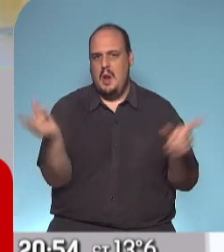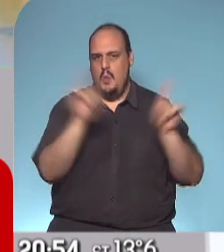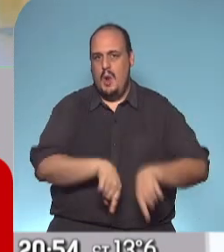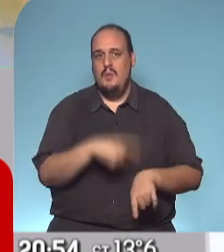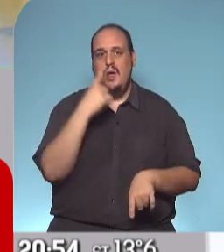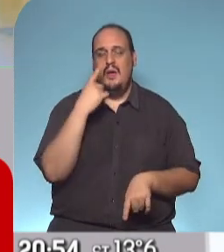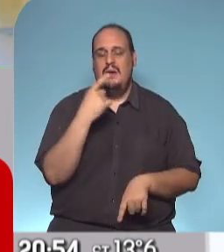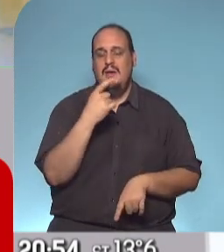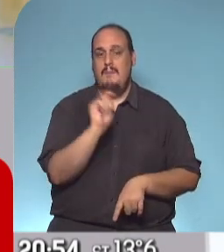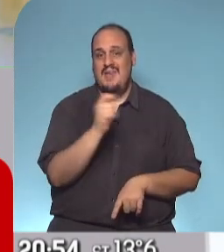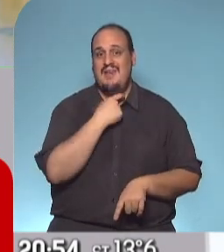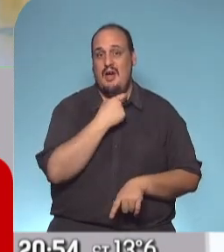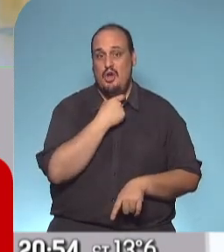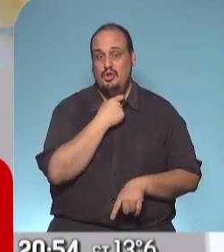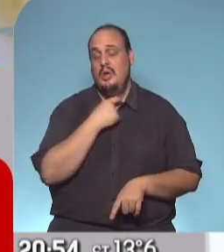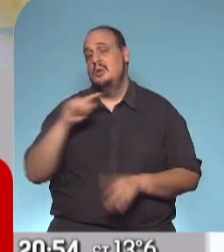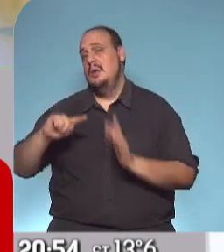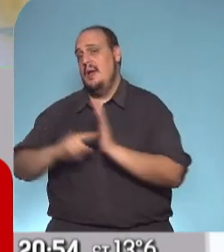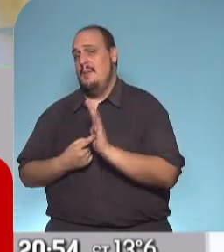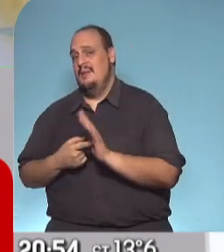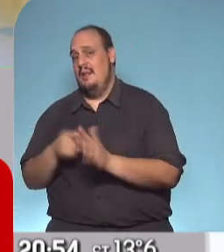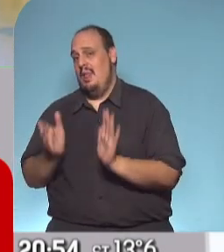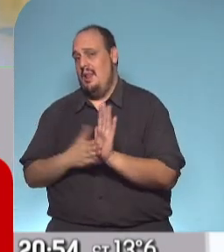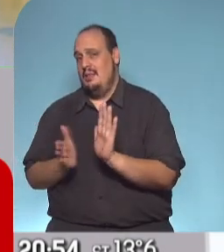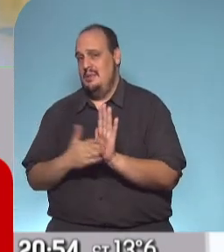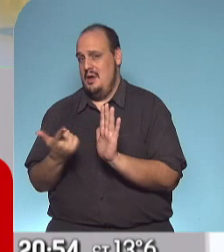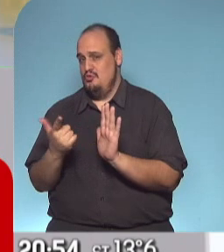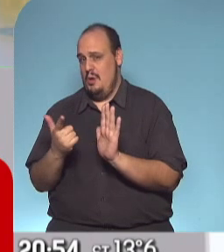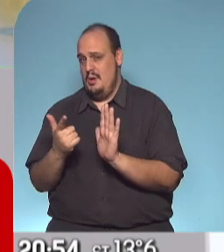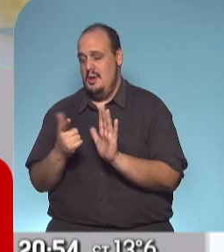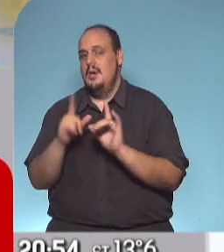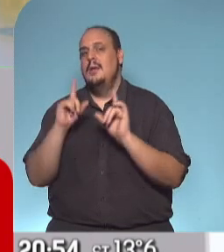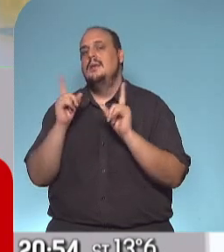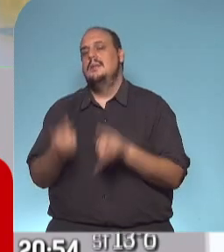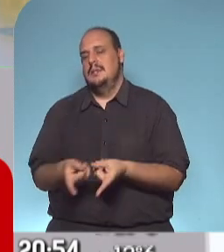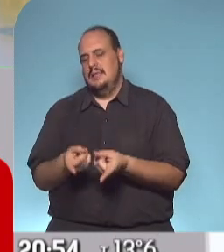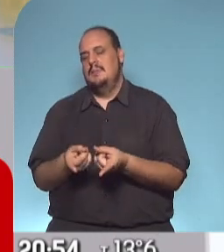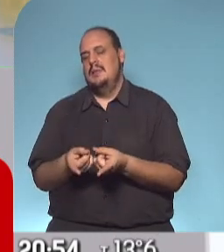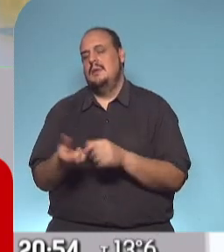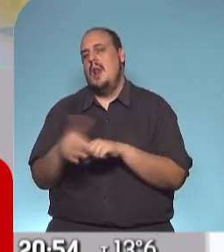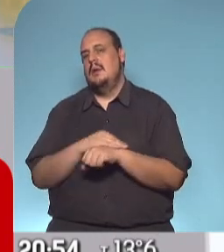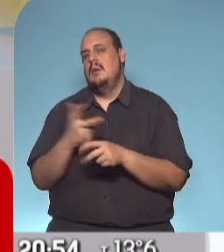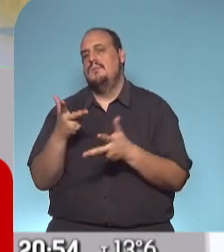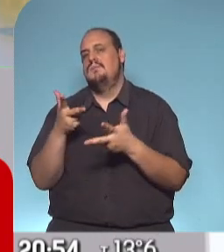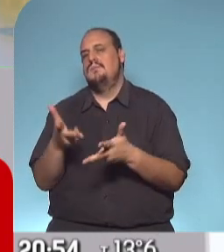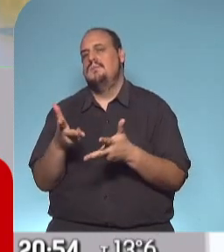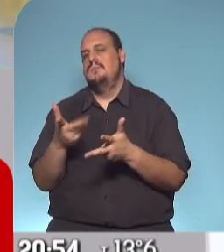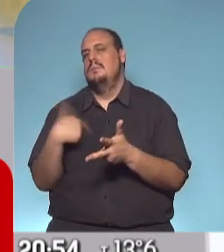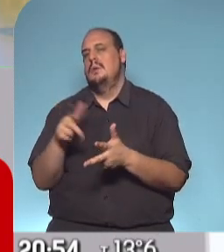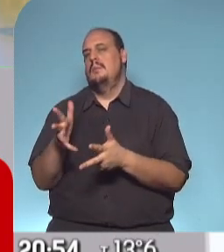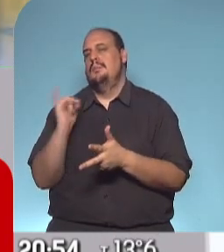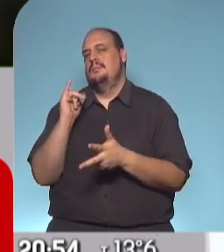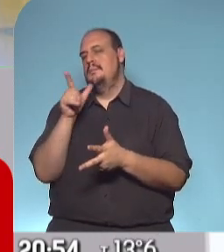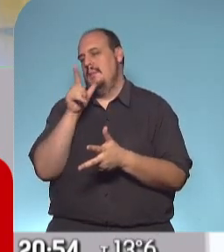agosto, no lo podemos asegurar de ninguna forma en la ciudad de Buenos Aires. Es más, en la entre línea de Rodríguez Larreta hay que patearlo